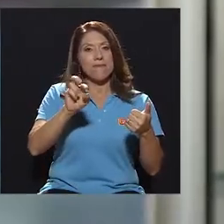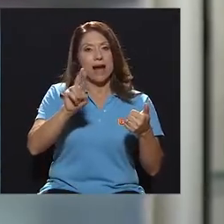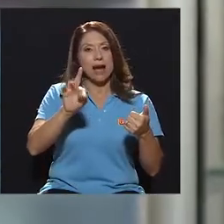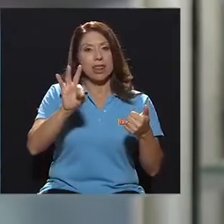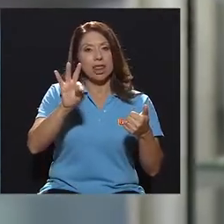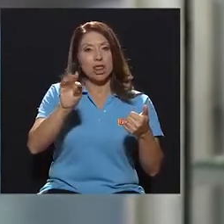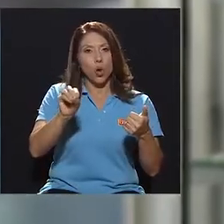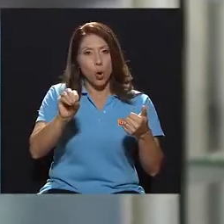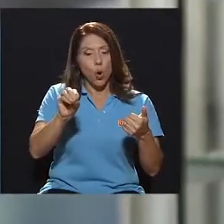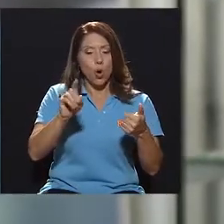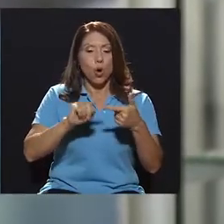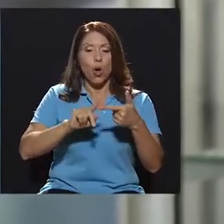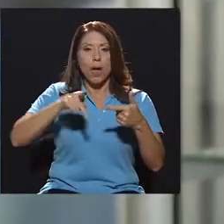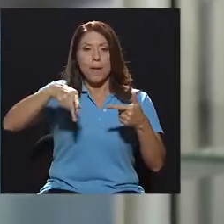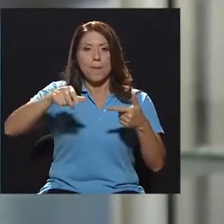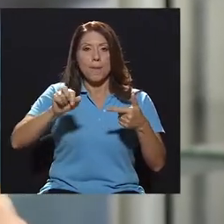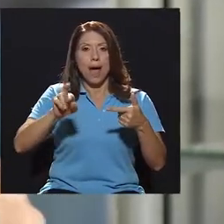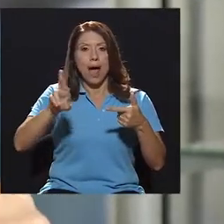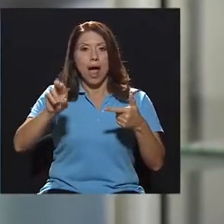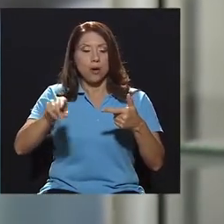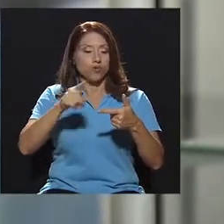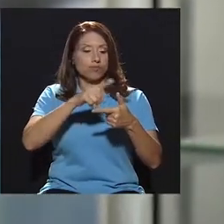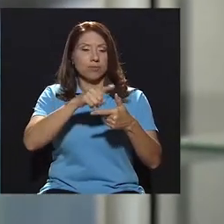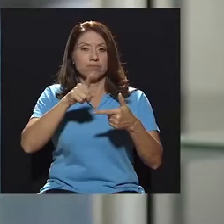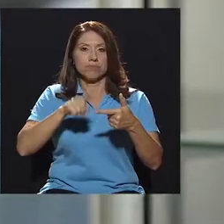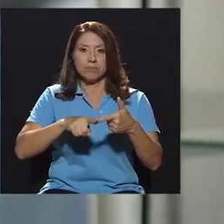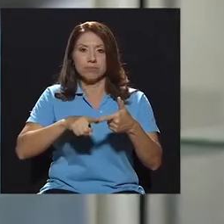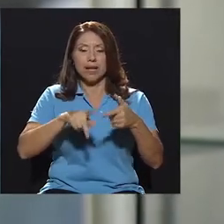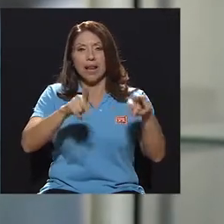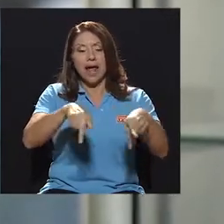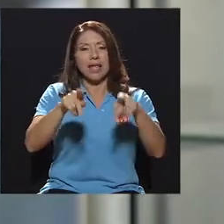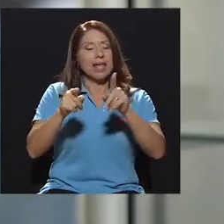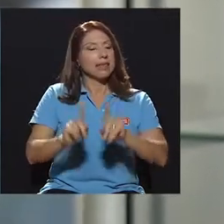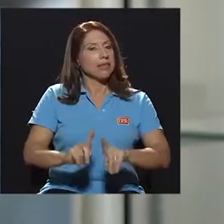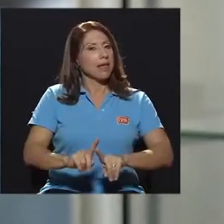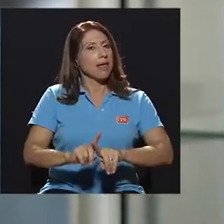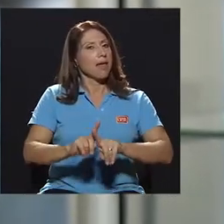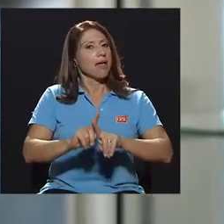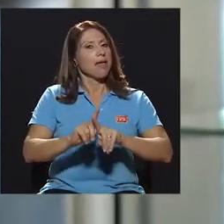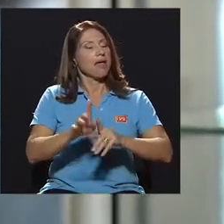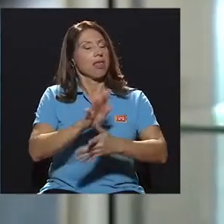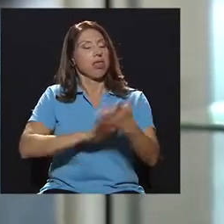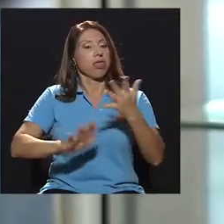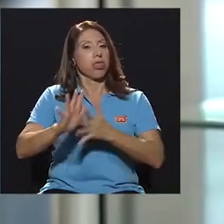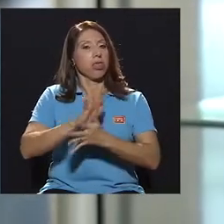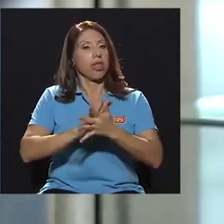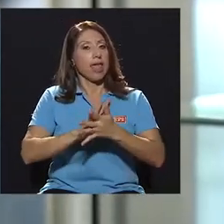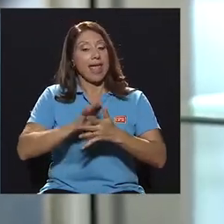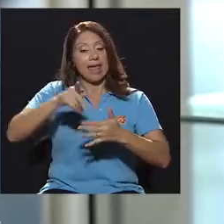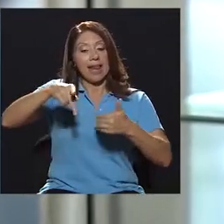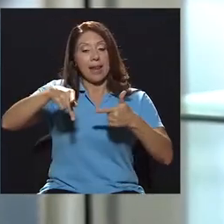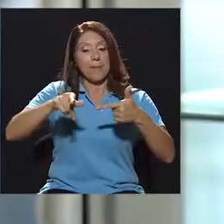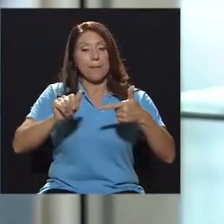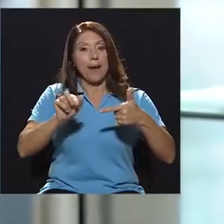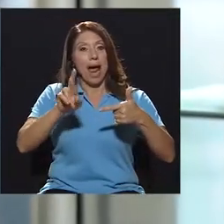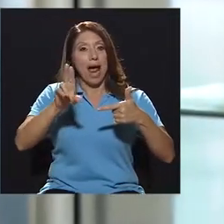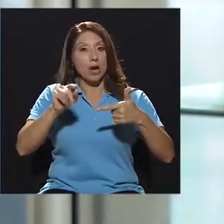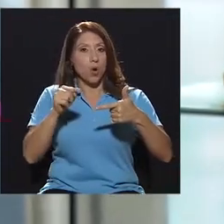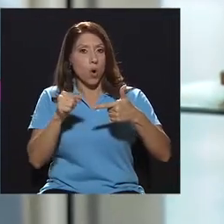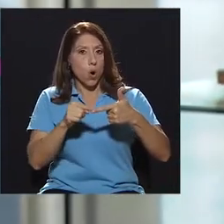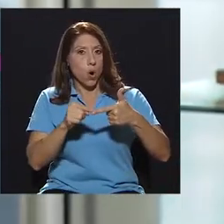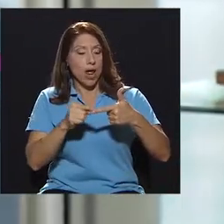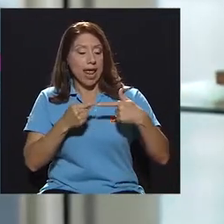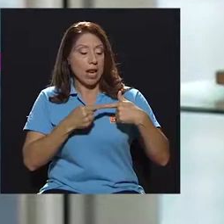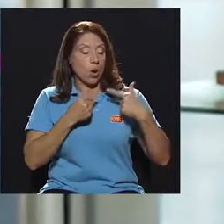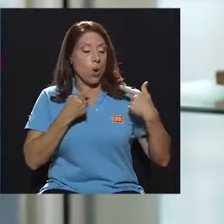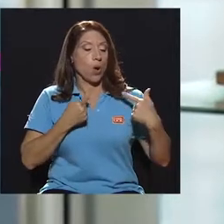la gente tiende a confundirlos. En el paro cardíaco el corazón se detiene, entonces ya no hay flujo de